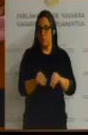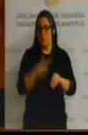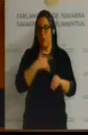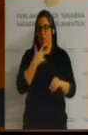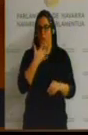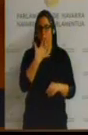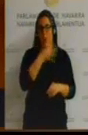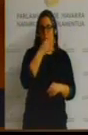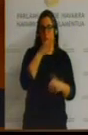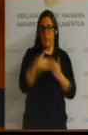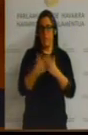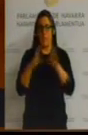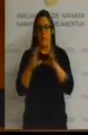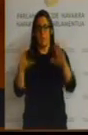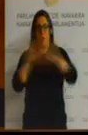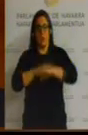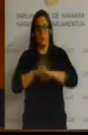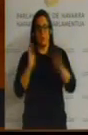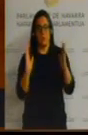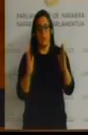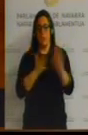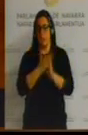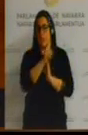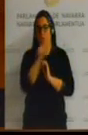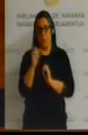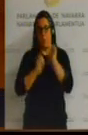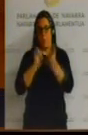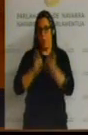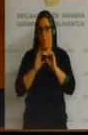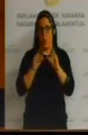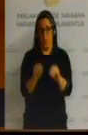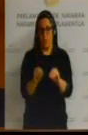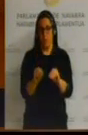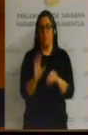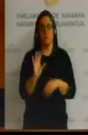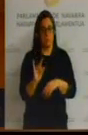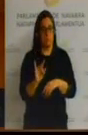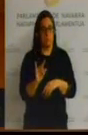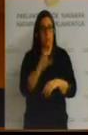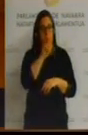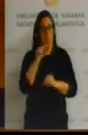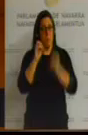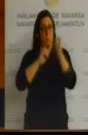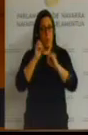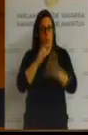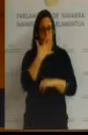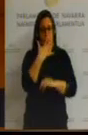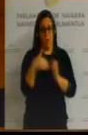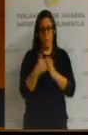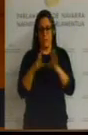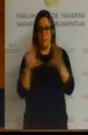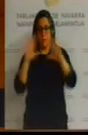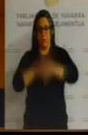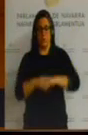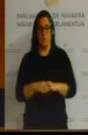5 de la tarde a 10 de la noche, se va al 100%, sí, al 100% de ocupación en el horario de 5 a 10 de la noche.